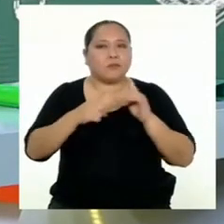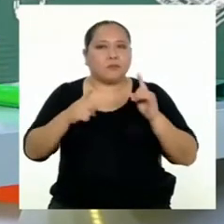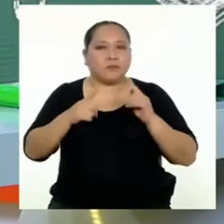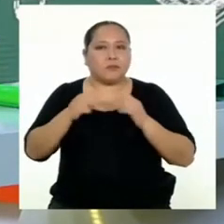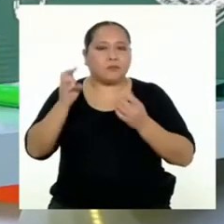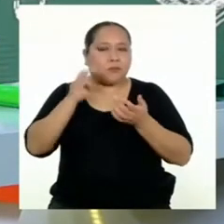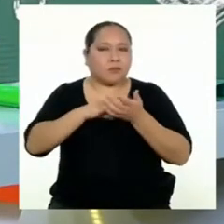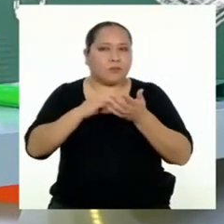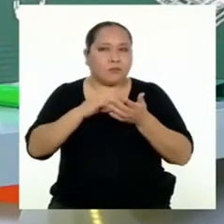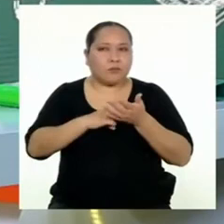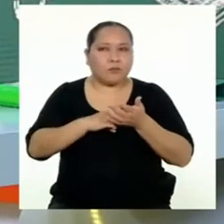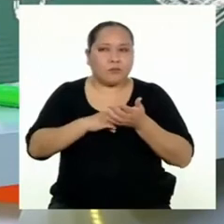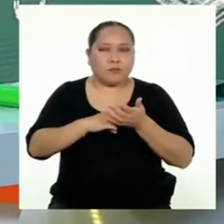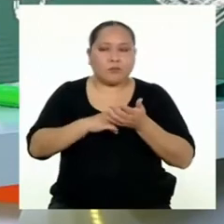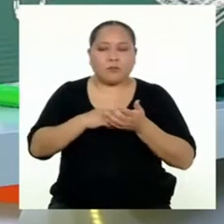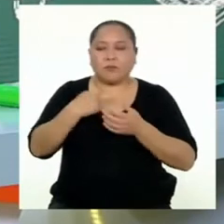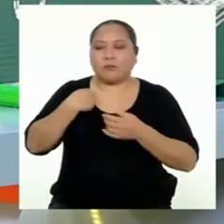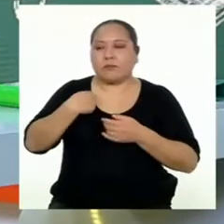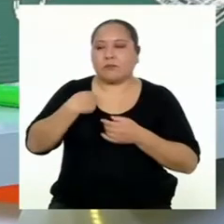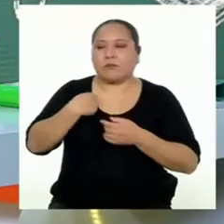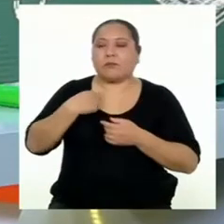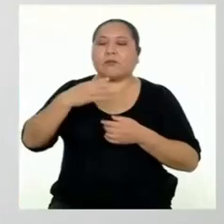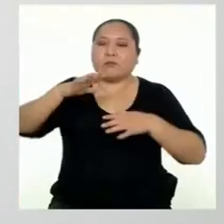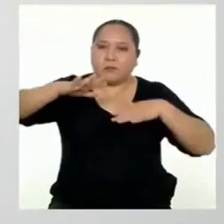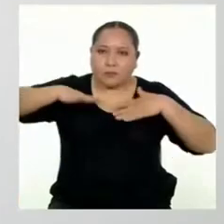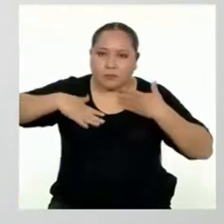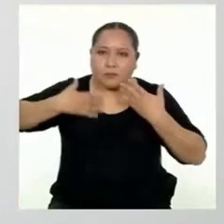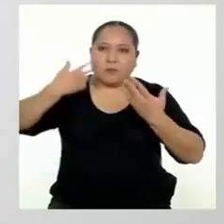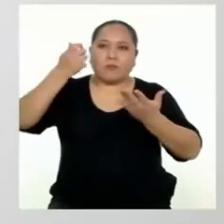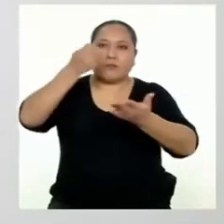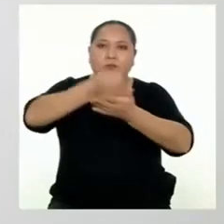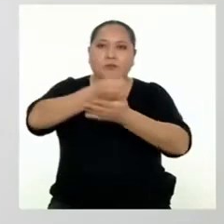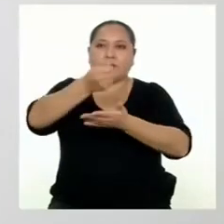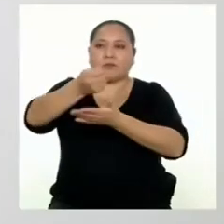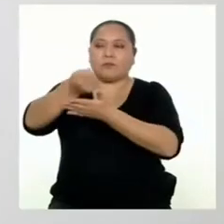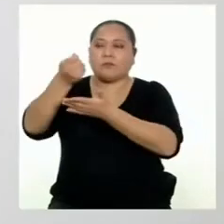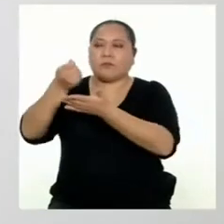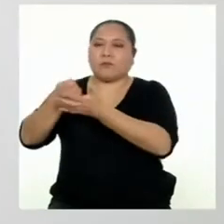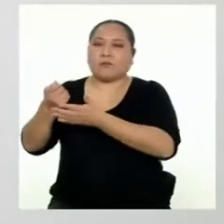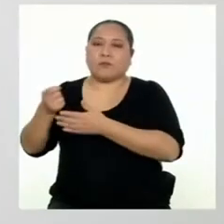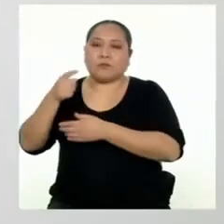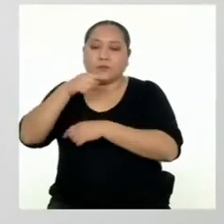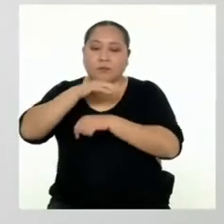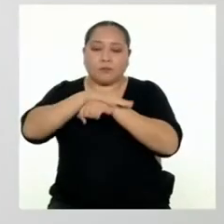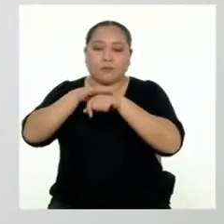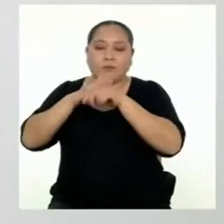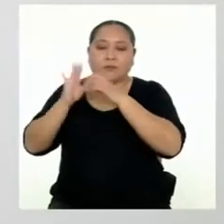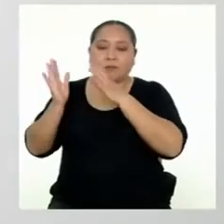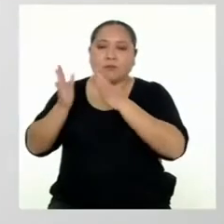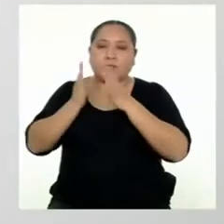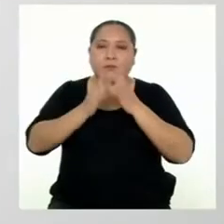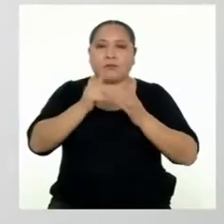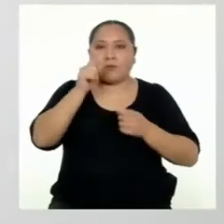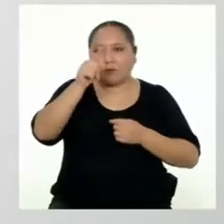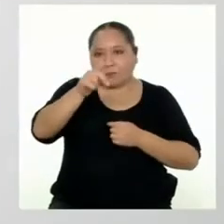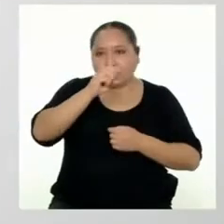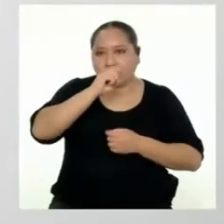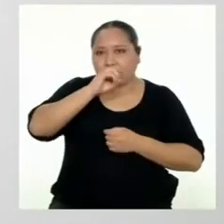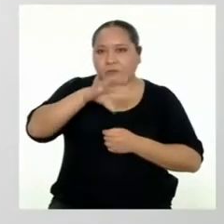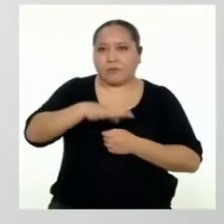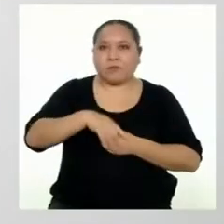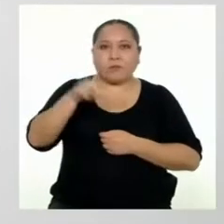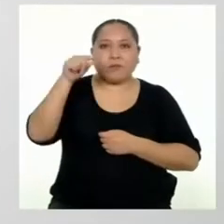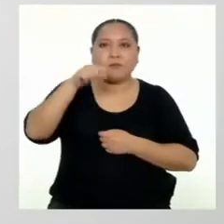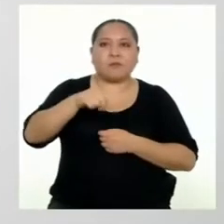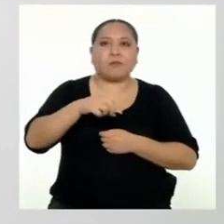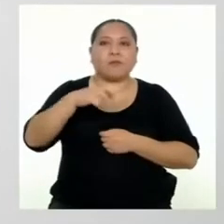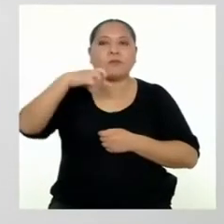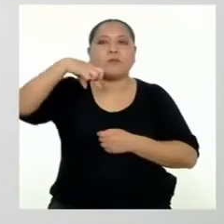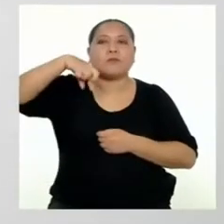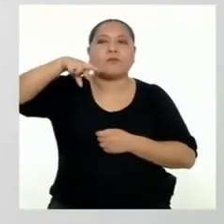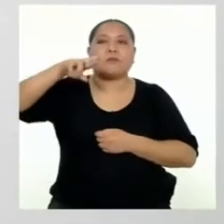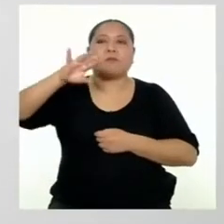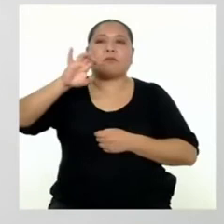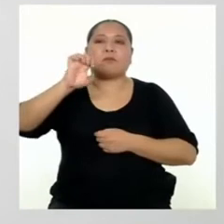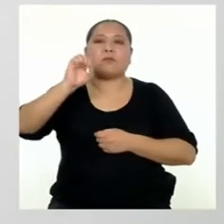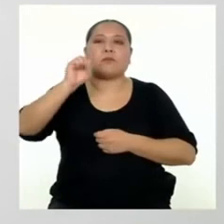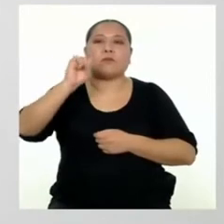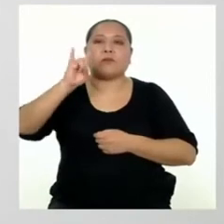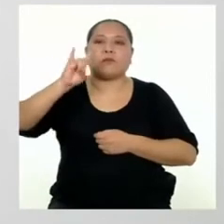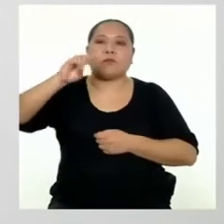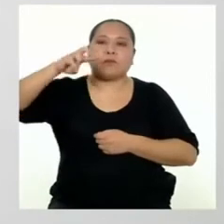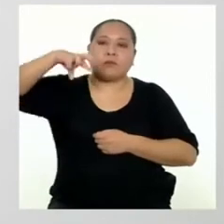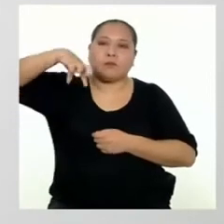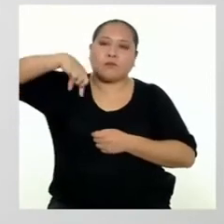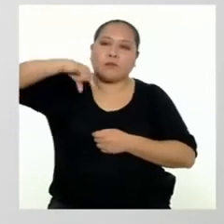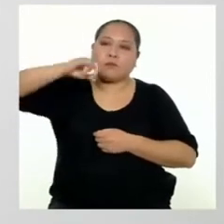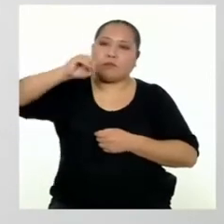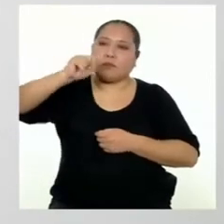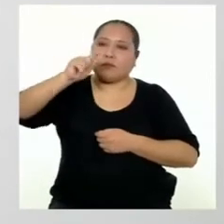sobre todo en función a nuestras posibilidades. Y esta planificación de la que hablas es el presupuesto familiar.